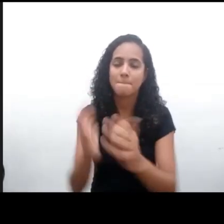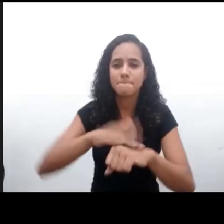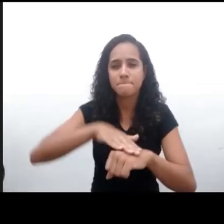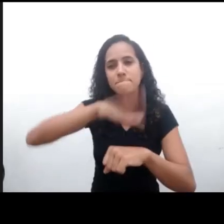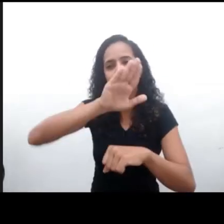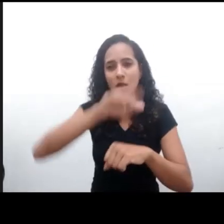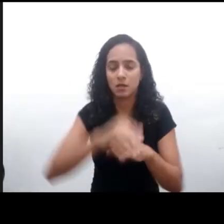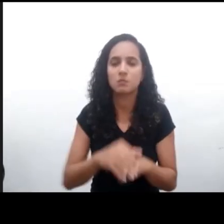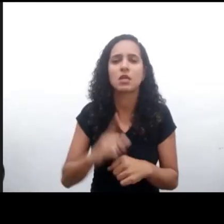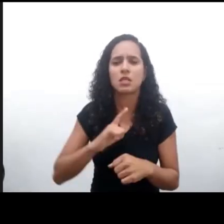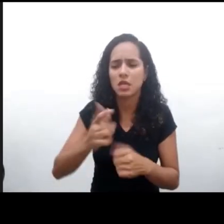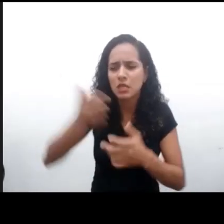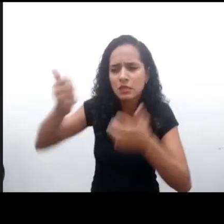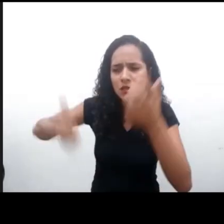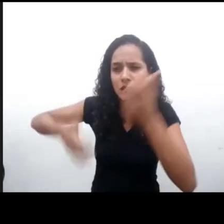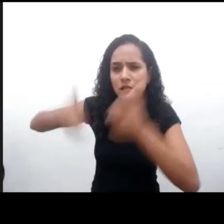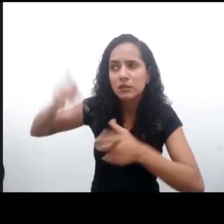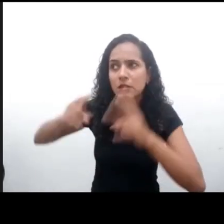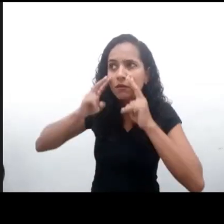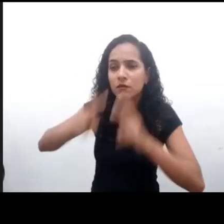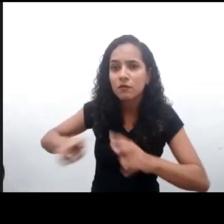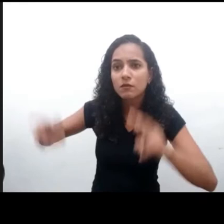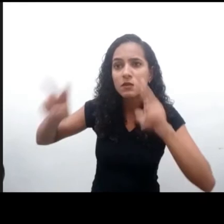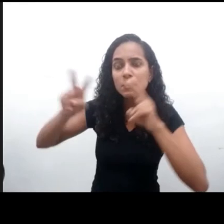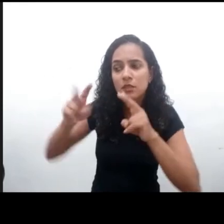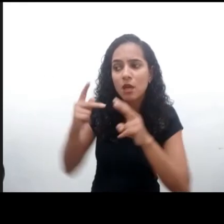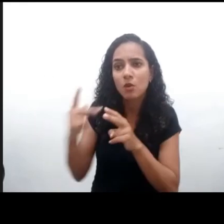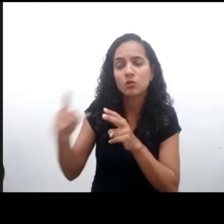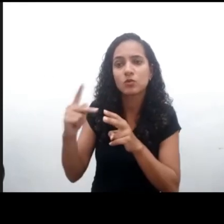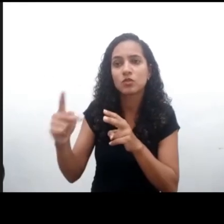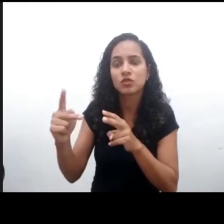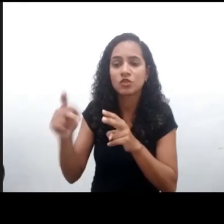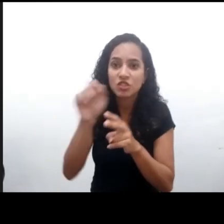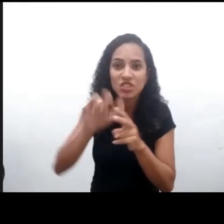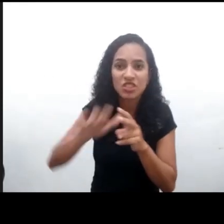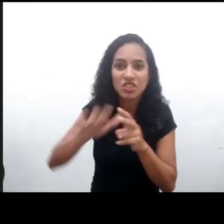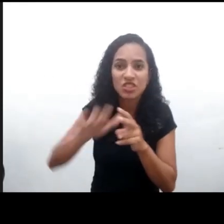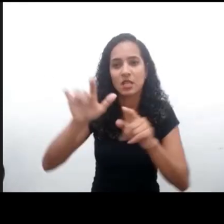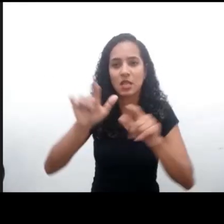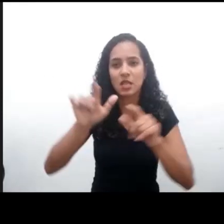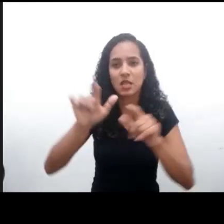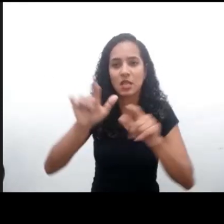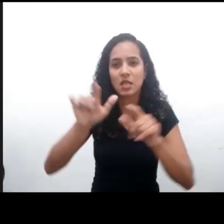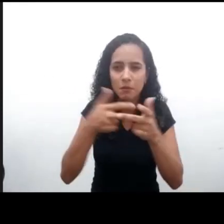trajeron muchos discursos que reproducen la visión generalista de la